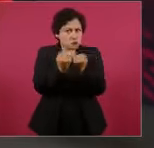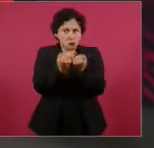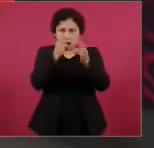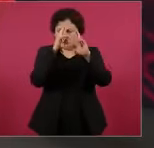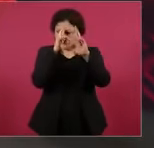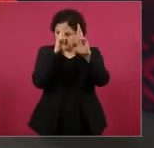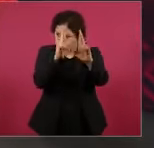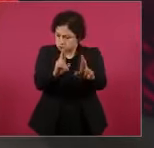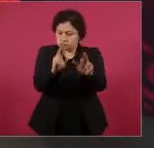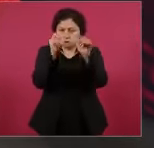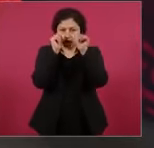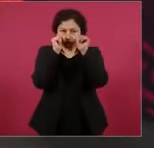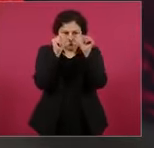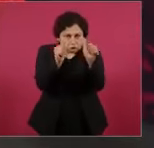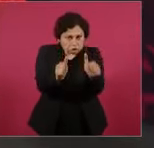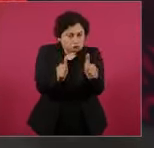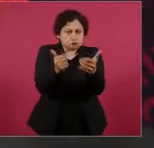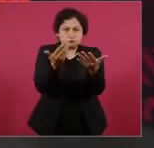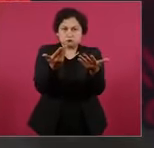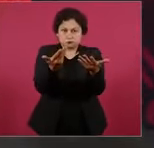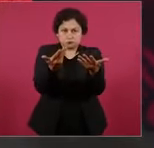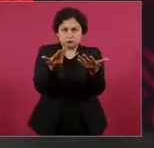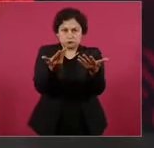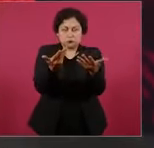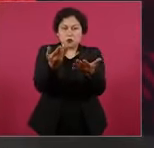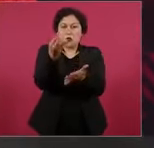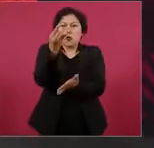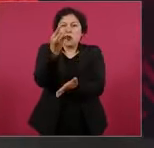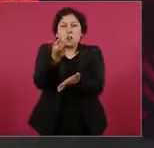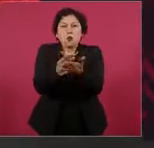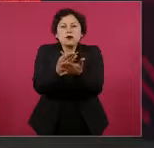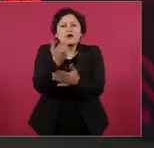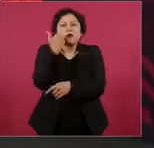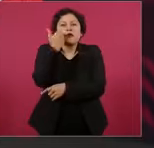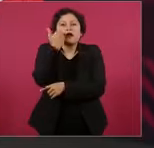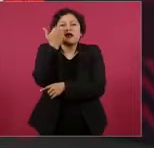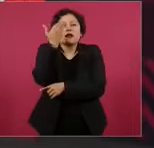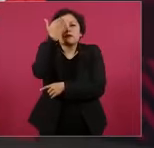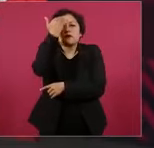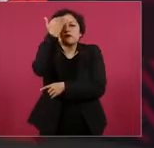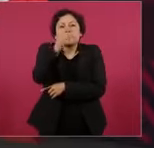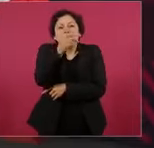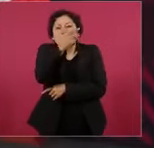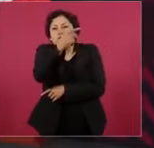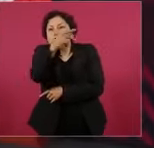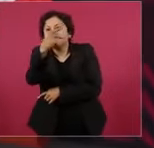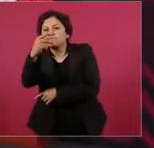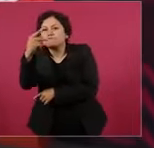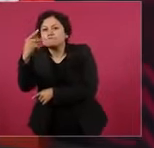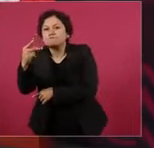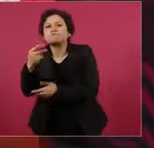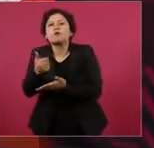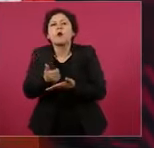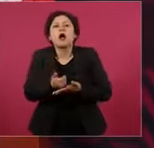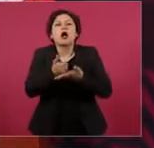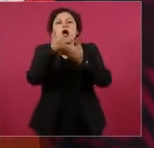que ayuden a que vivamos